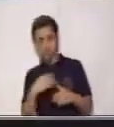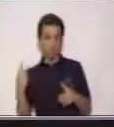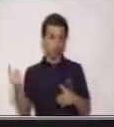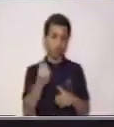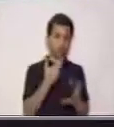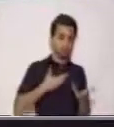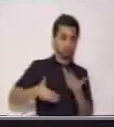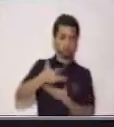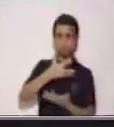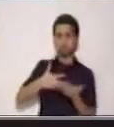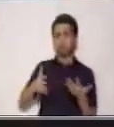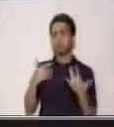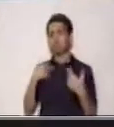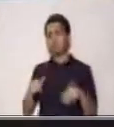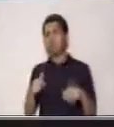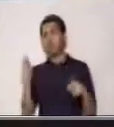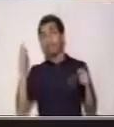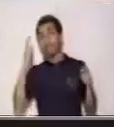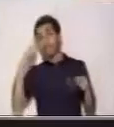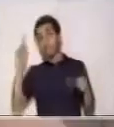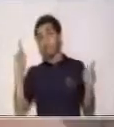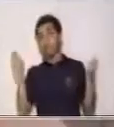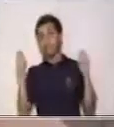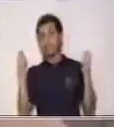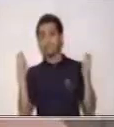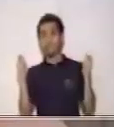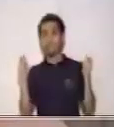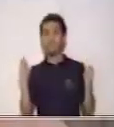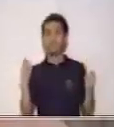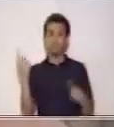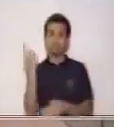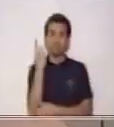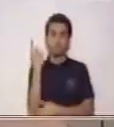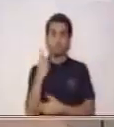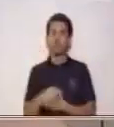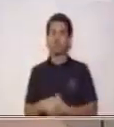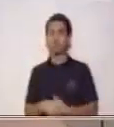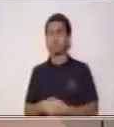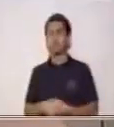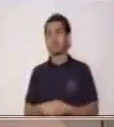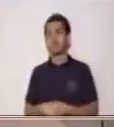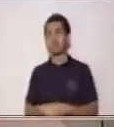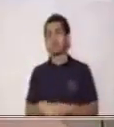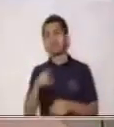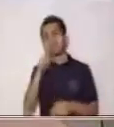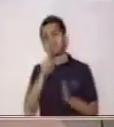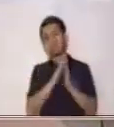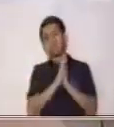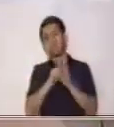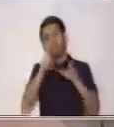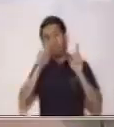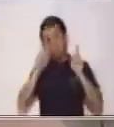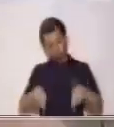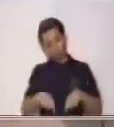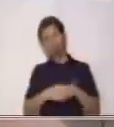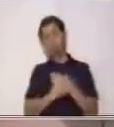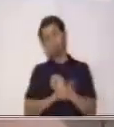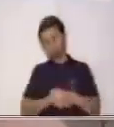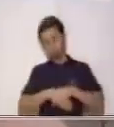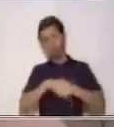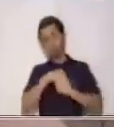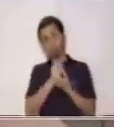a tu alrededor cuáles son estas fechas, porque es muy importante. Te recomendamos lavarte tus manos